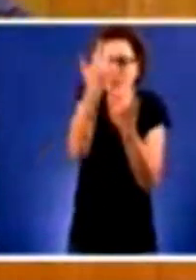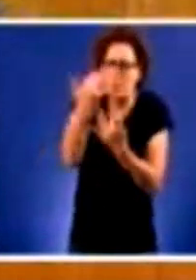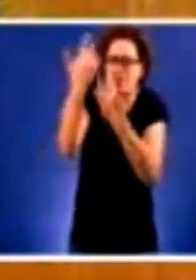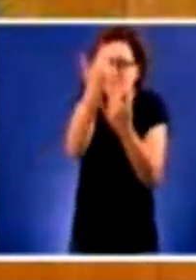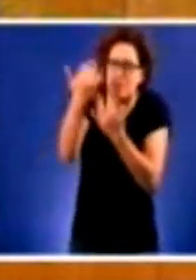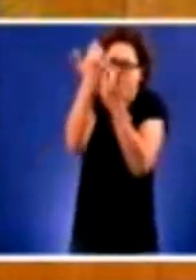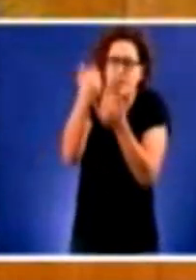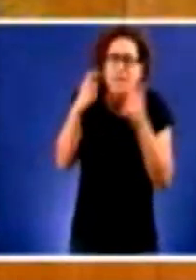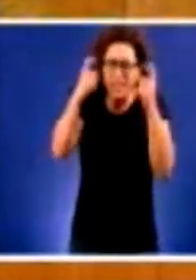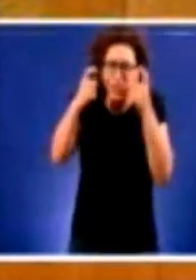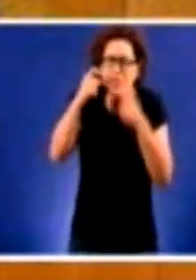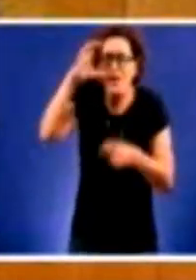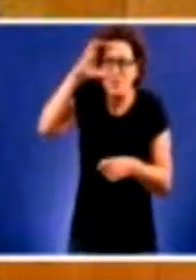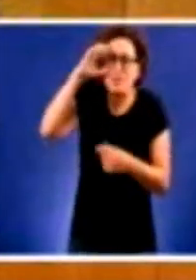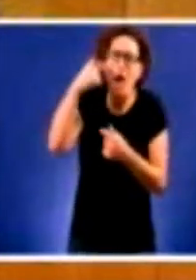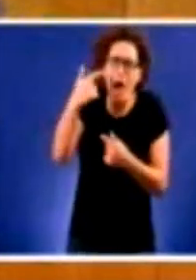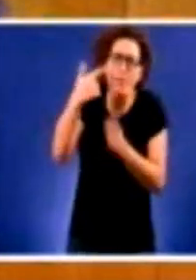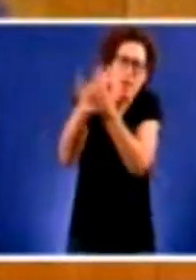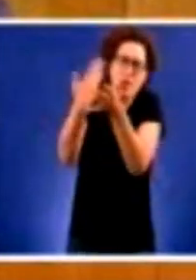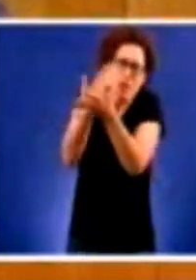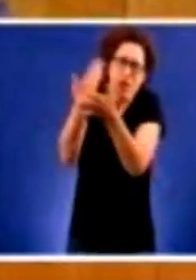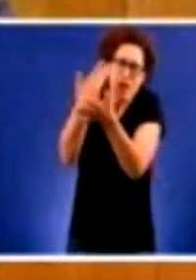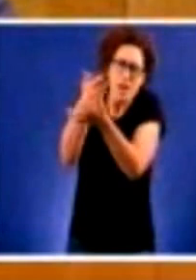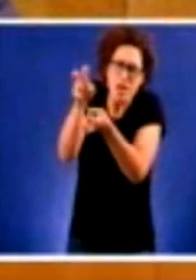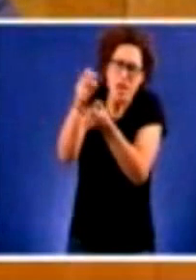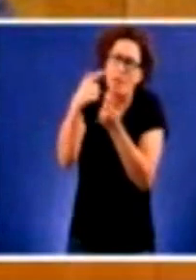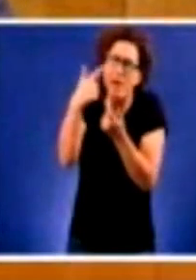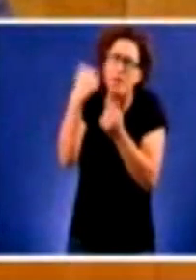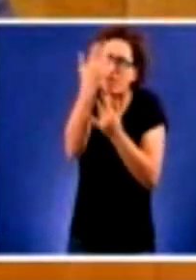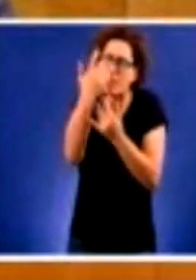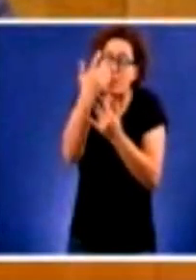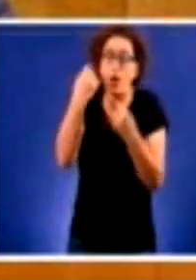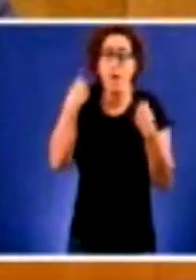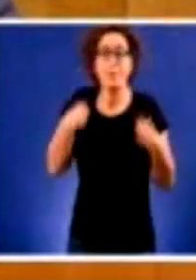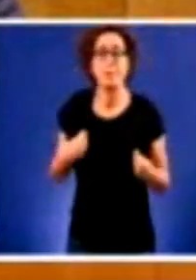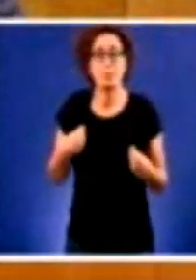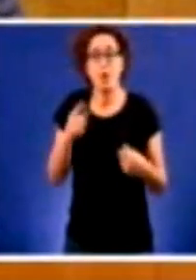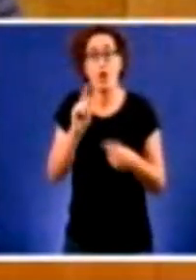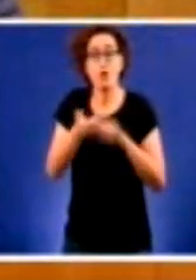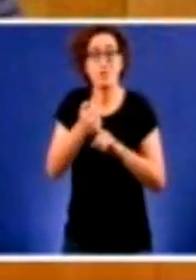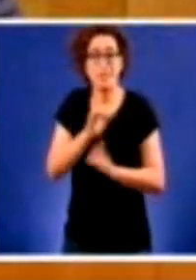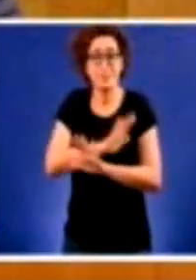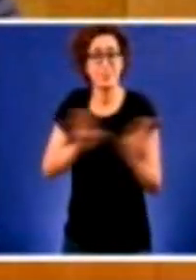me convence en esta escala do IRPF pois non o conseguiu sigue parecendome insiusta